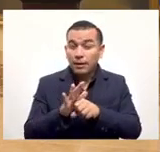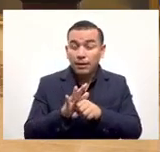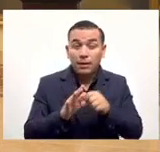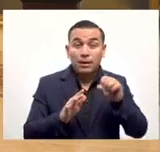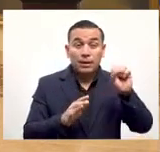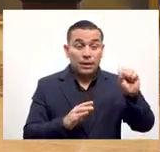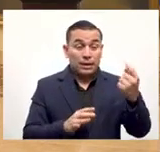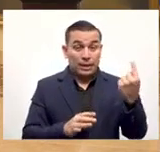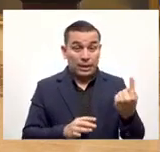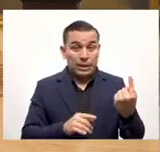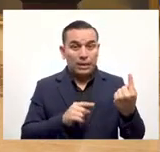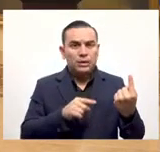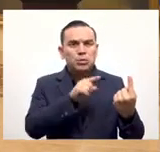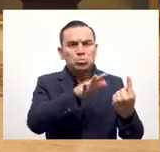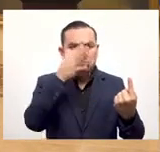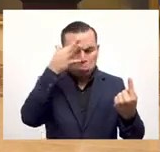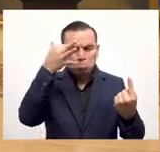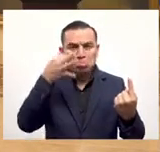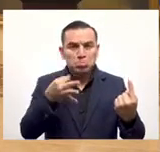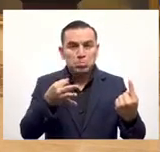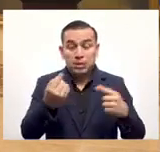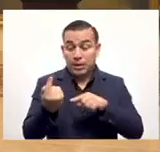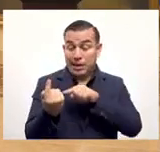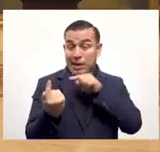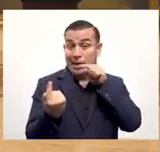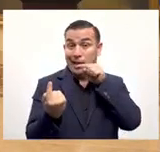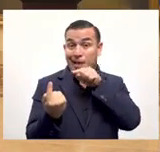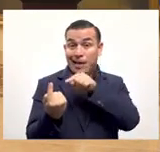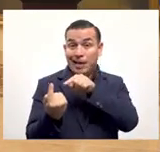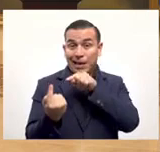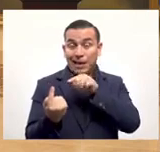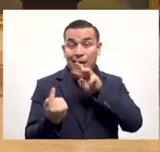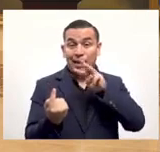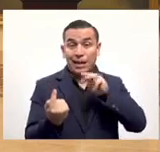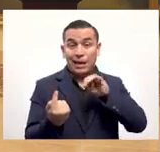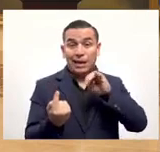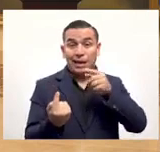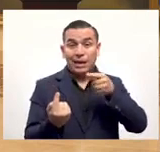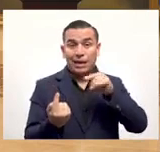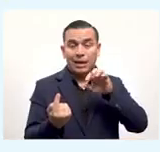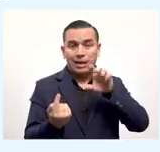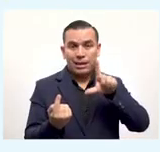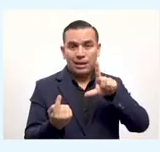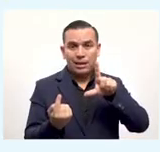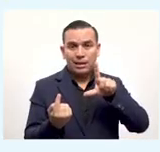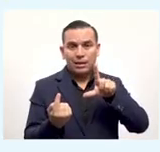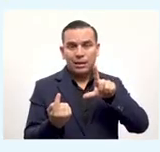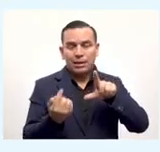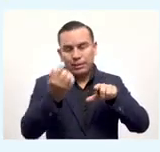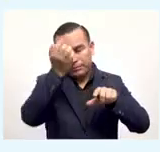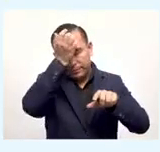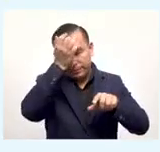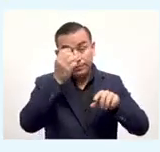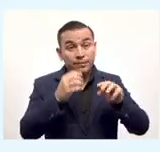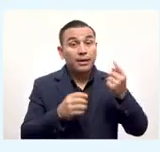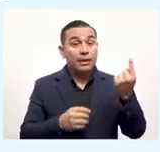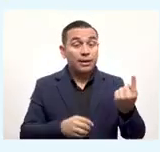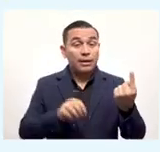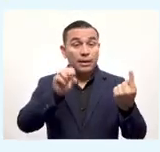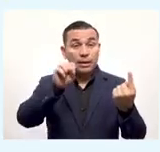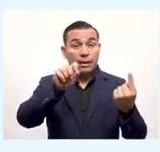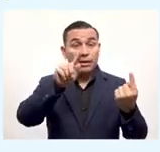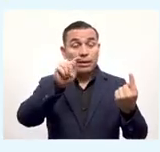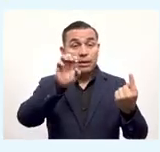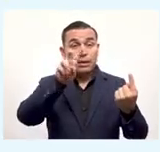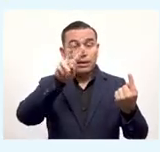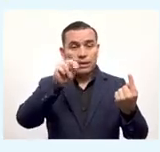100% opcional para Steve entonces Miguel le transfiere perdón Steve le transfiere